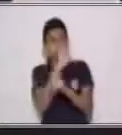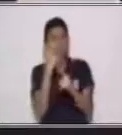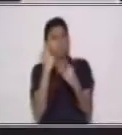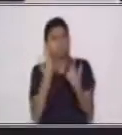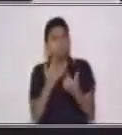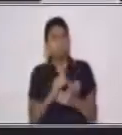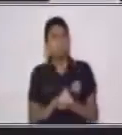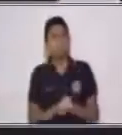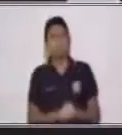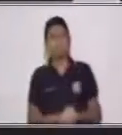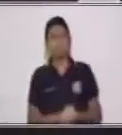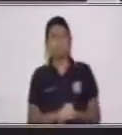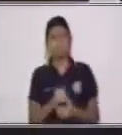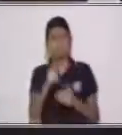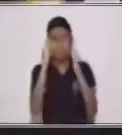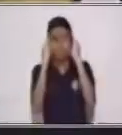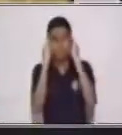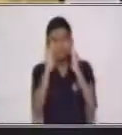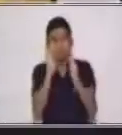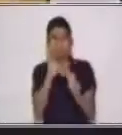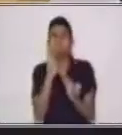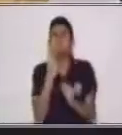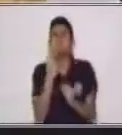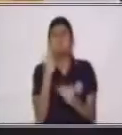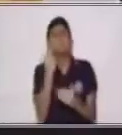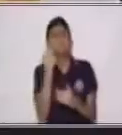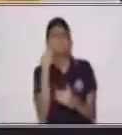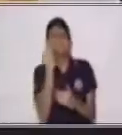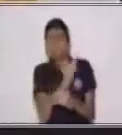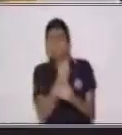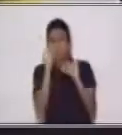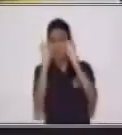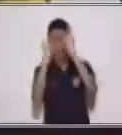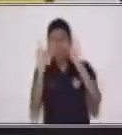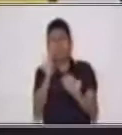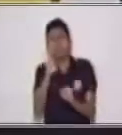A ver, dime, ¿qué observas en esta imagen?